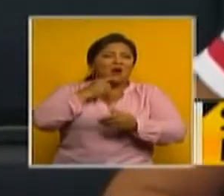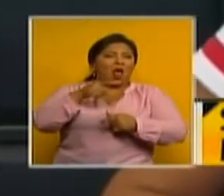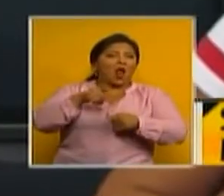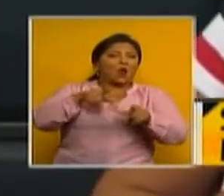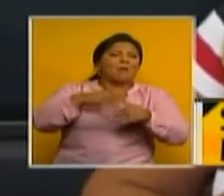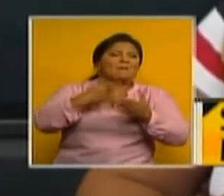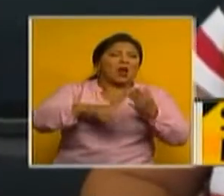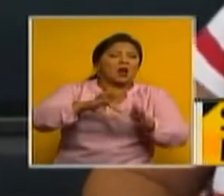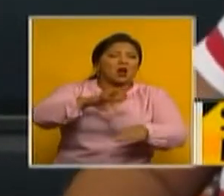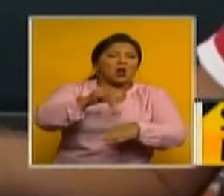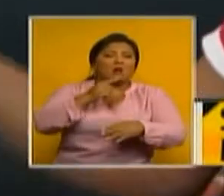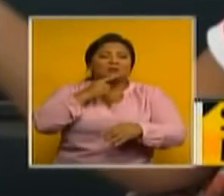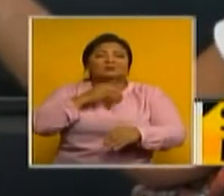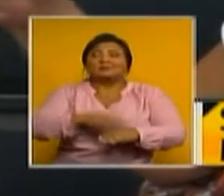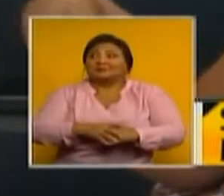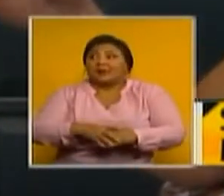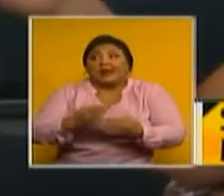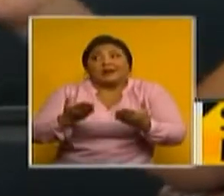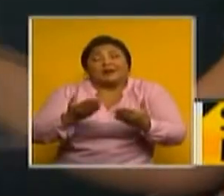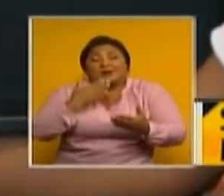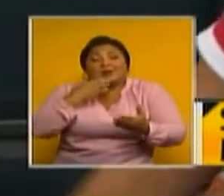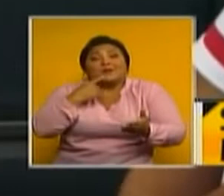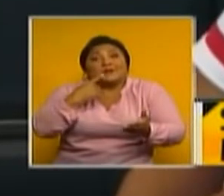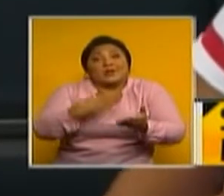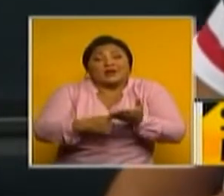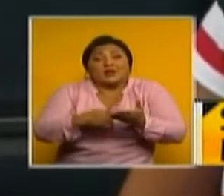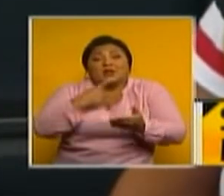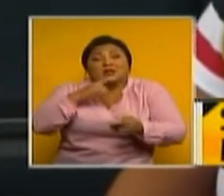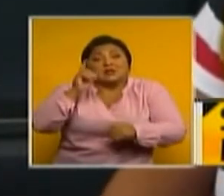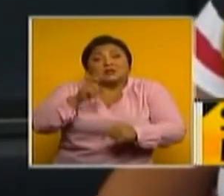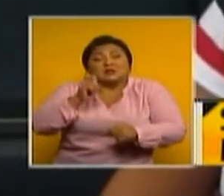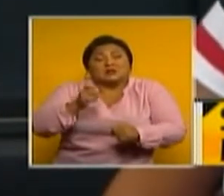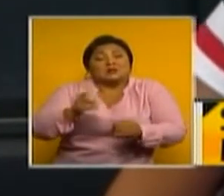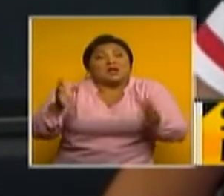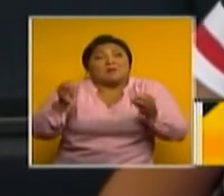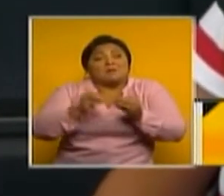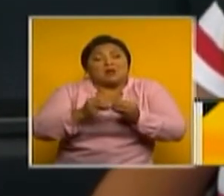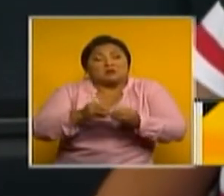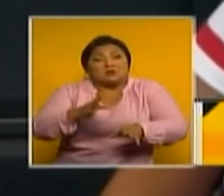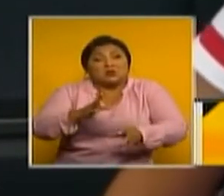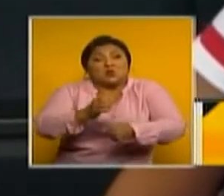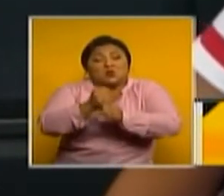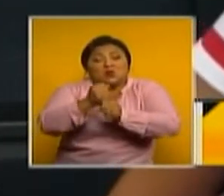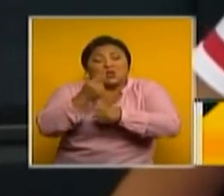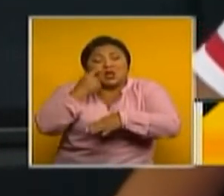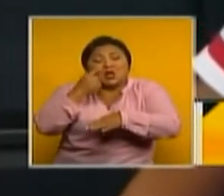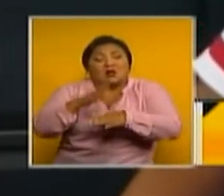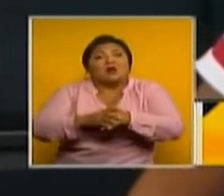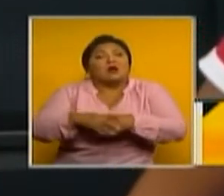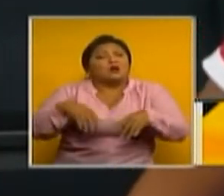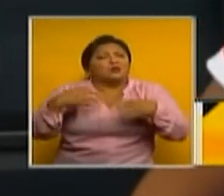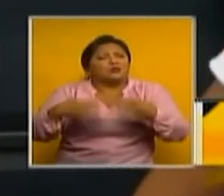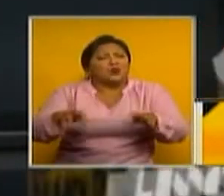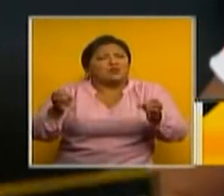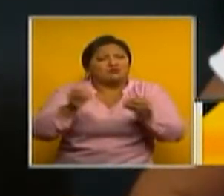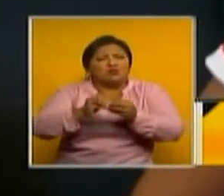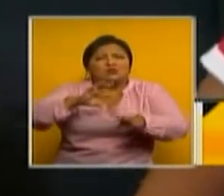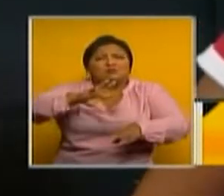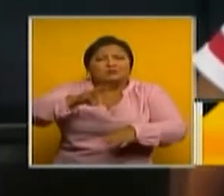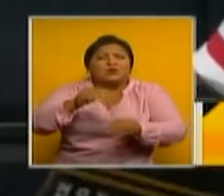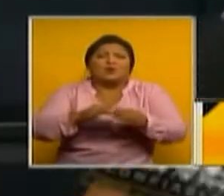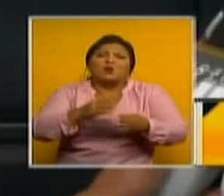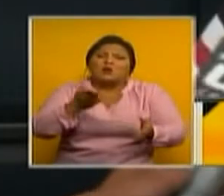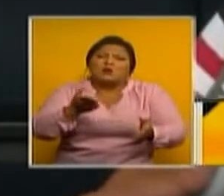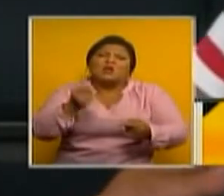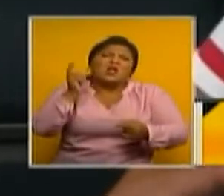Ah, bueno, eso sí es verdad. Se necesita bastante seguridad, que hay muchos, muchos robos. ¿Qué han escuchado